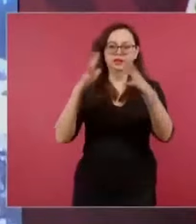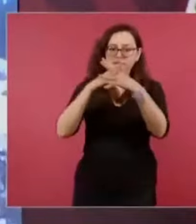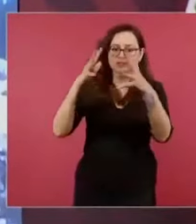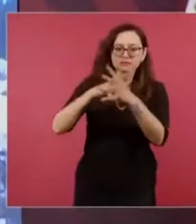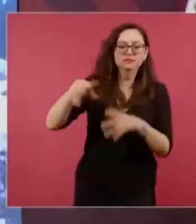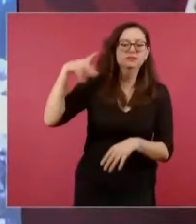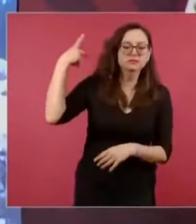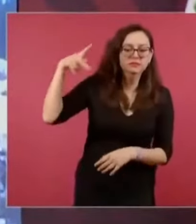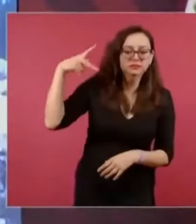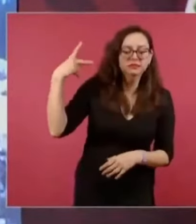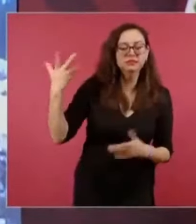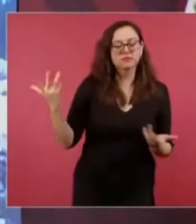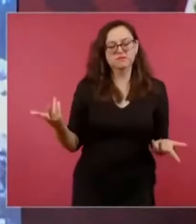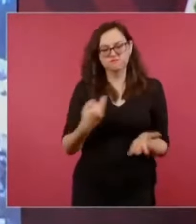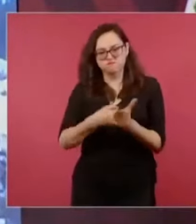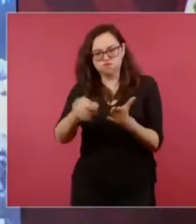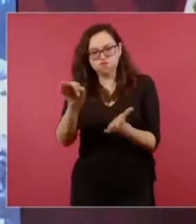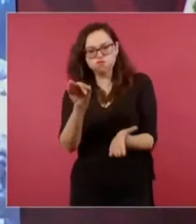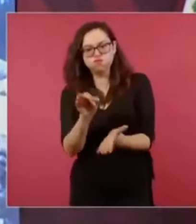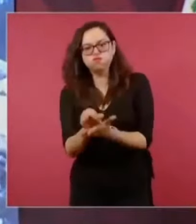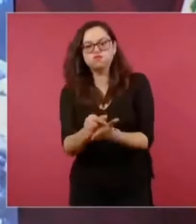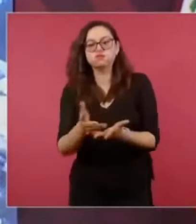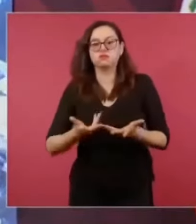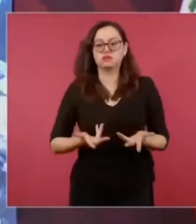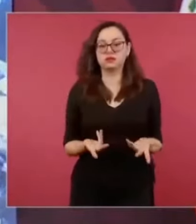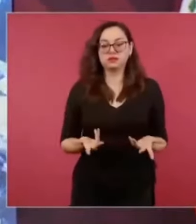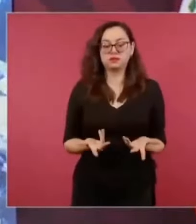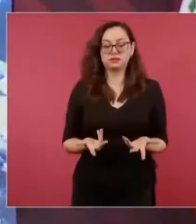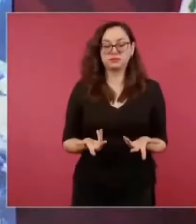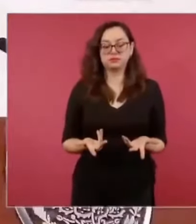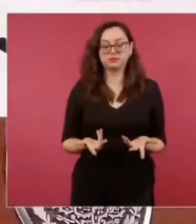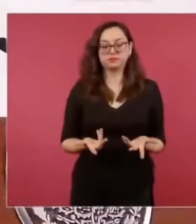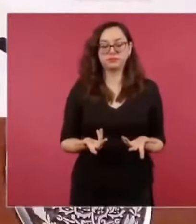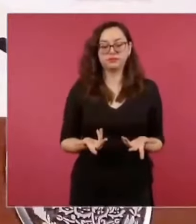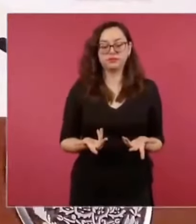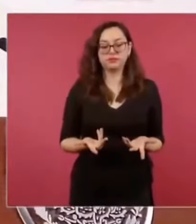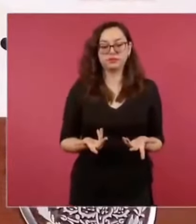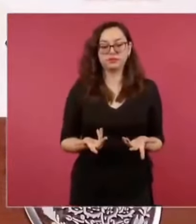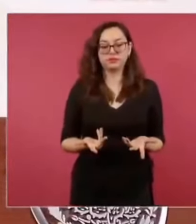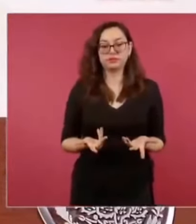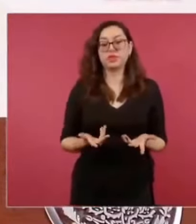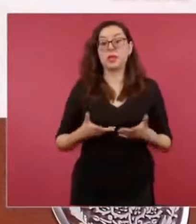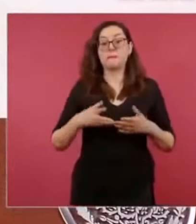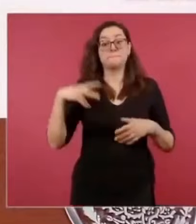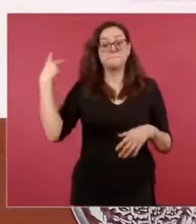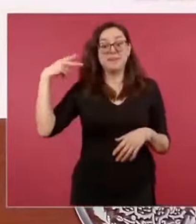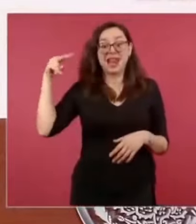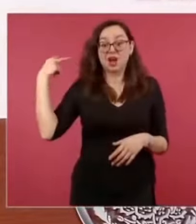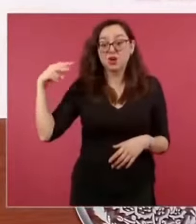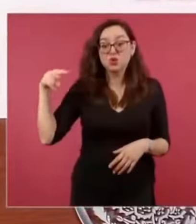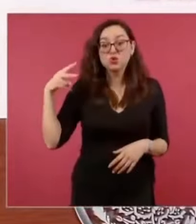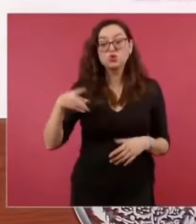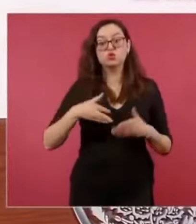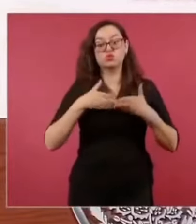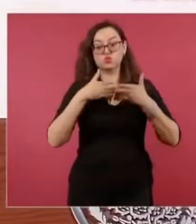la defensa del puerto de Veracruz.